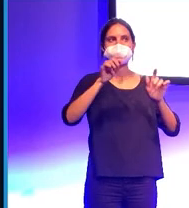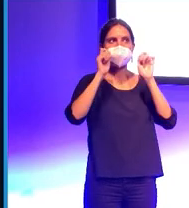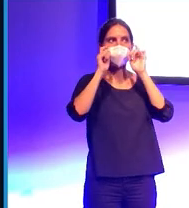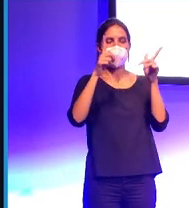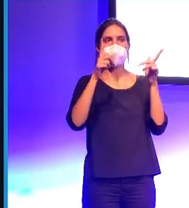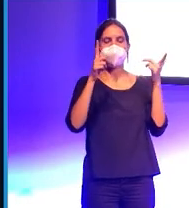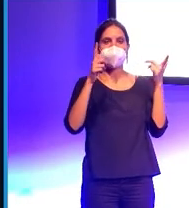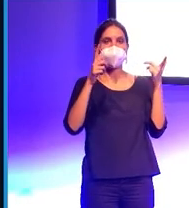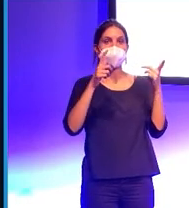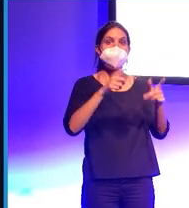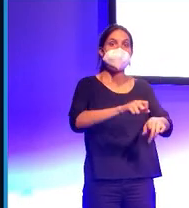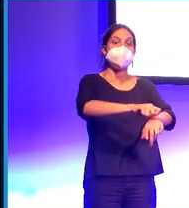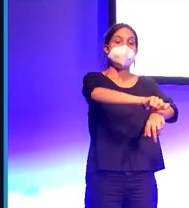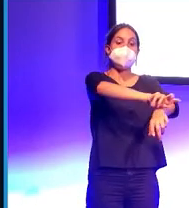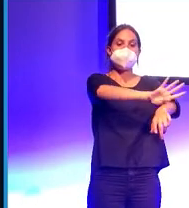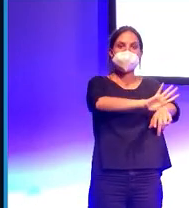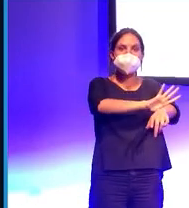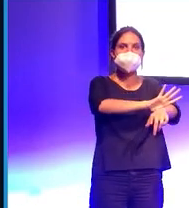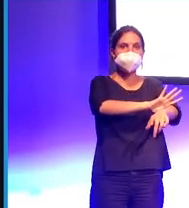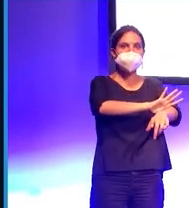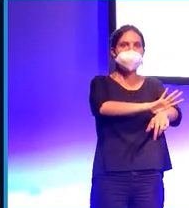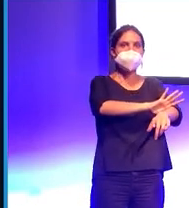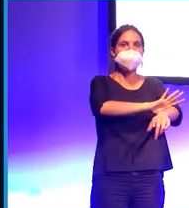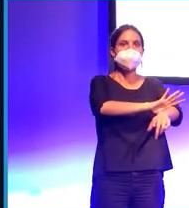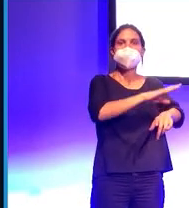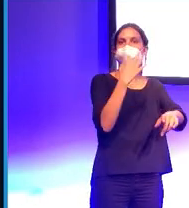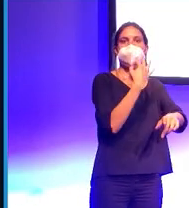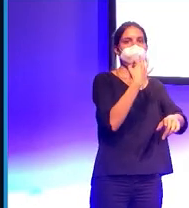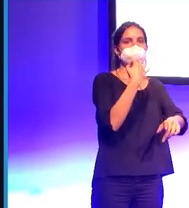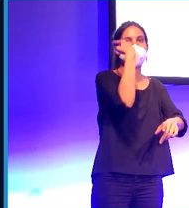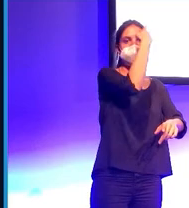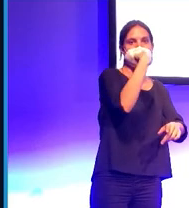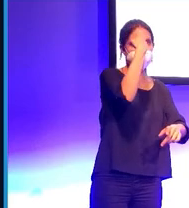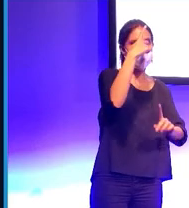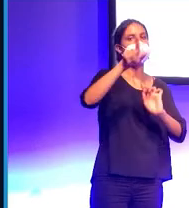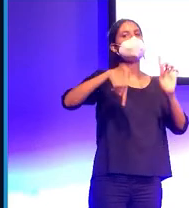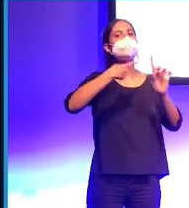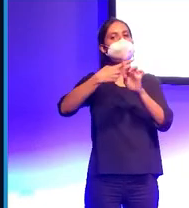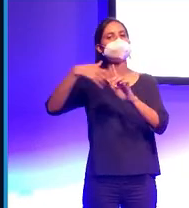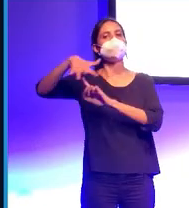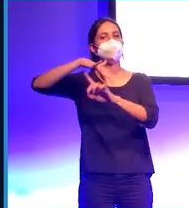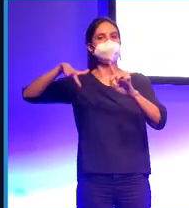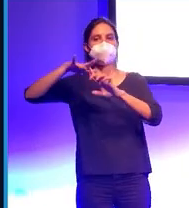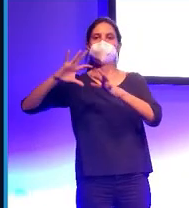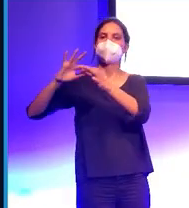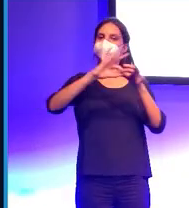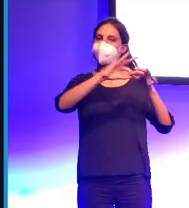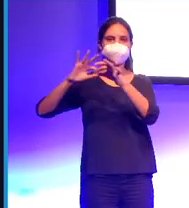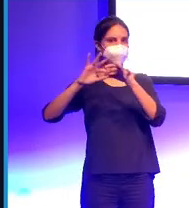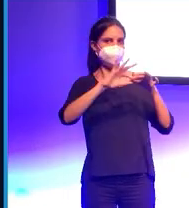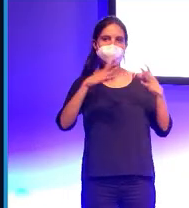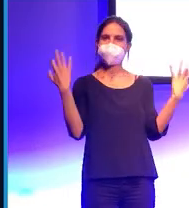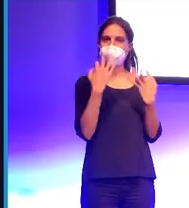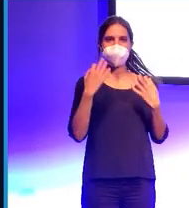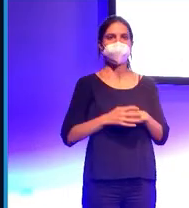percepción de la emoción desde la perspectiva visual combina tanto la cara como la información de contexto. Entonces, como os decía, estos